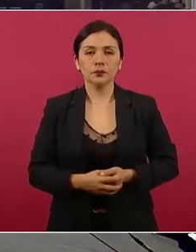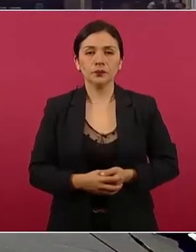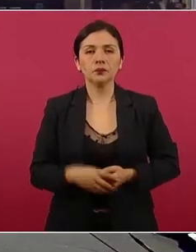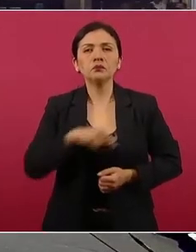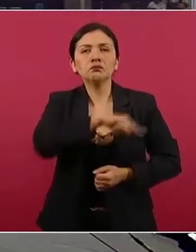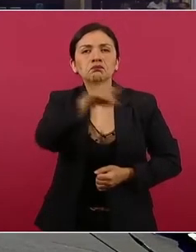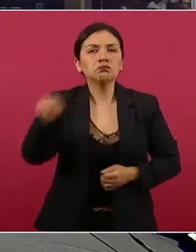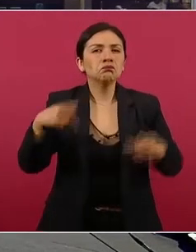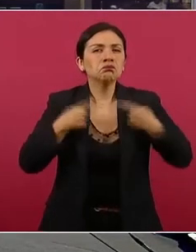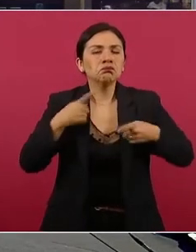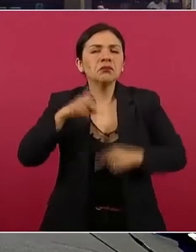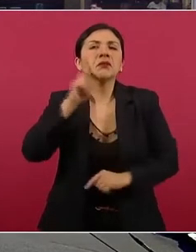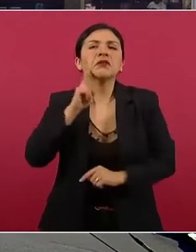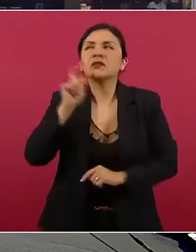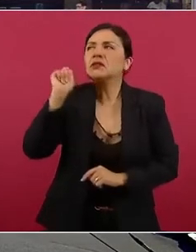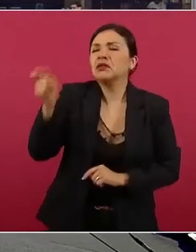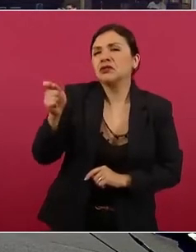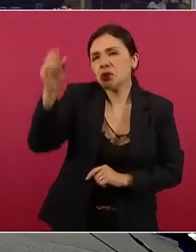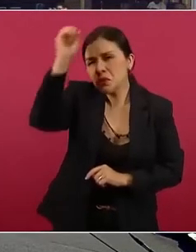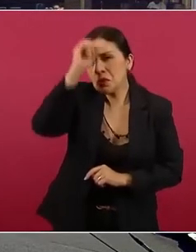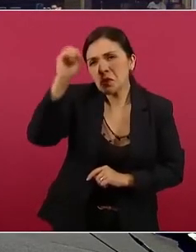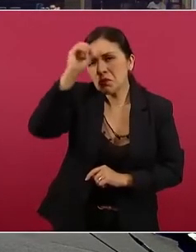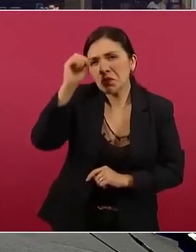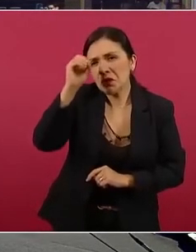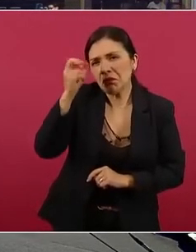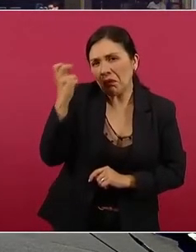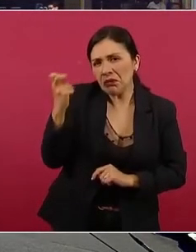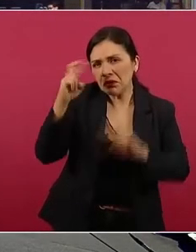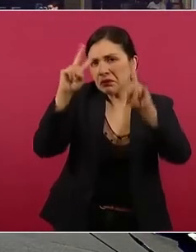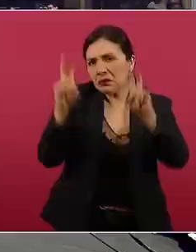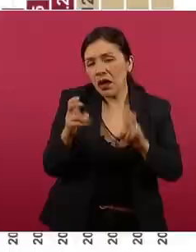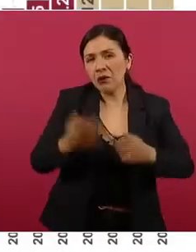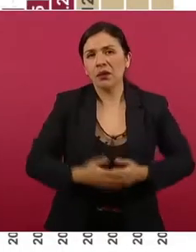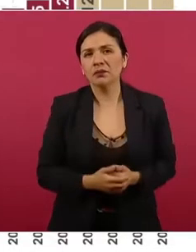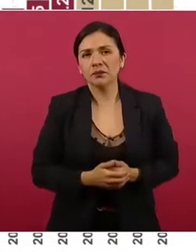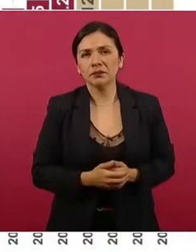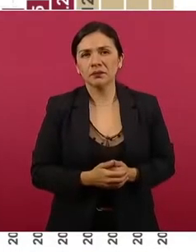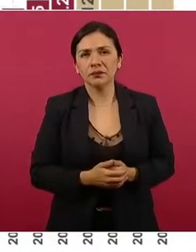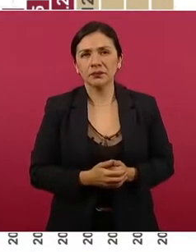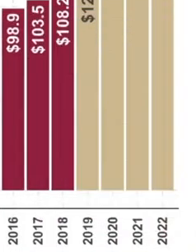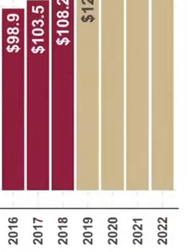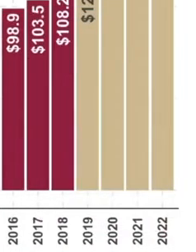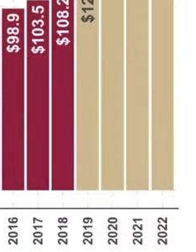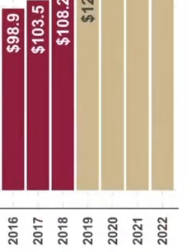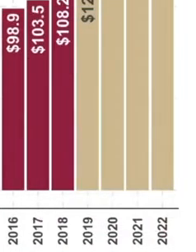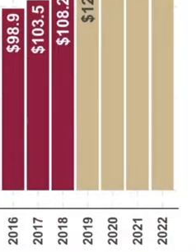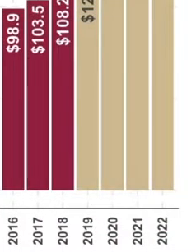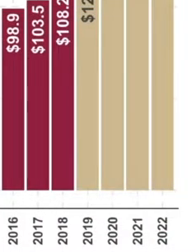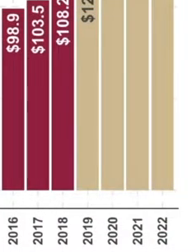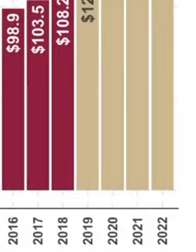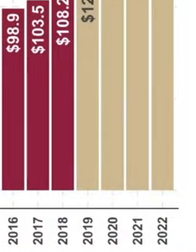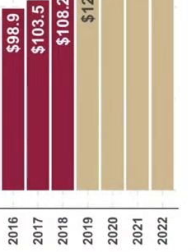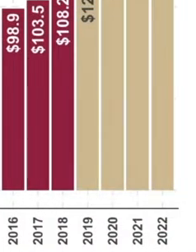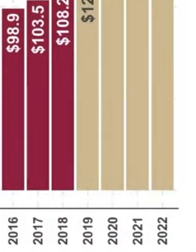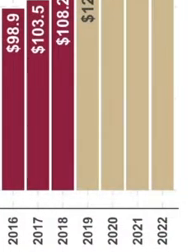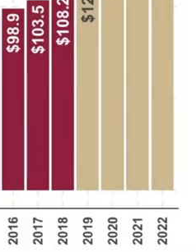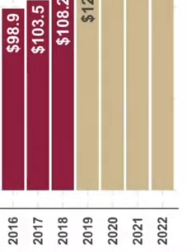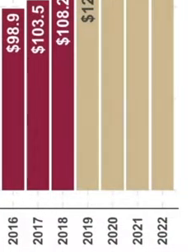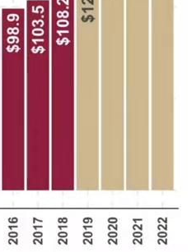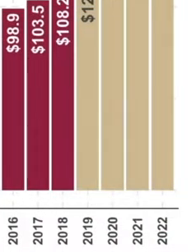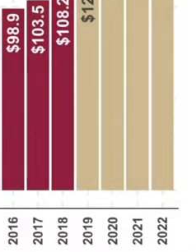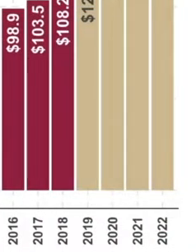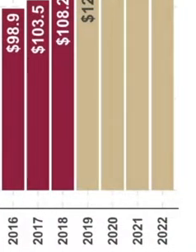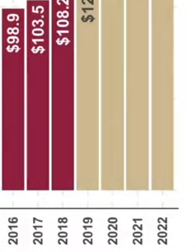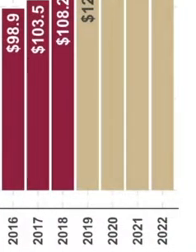sobre esto? ¿Cómo engañaron de que si aumentaban el